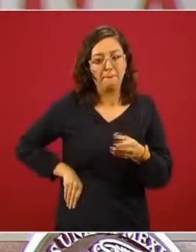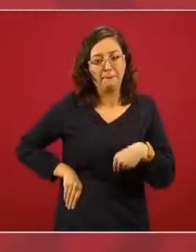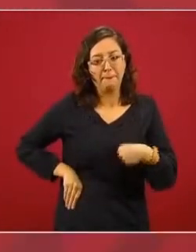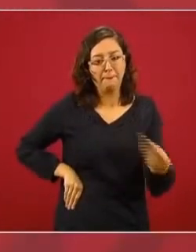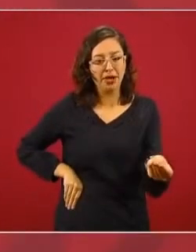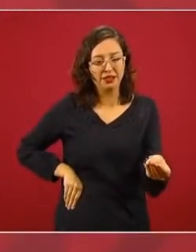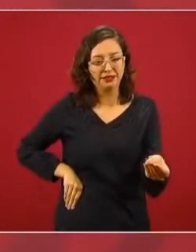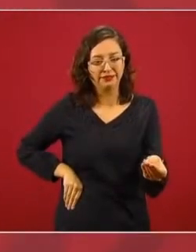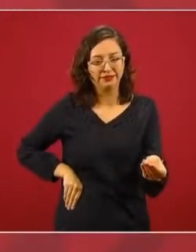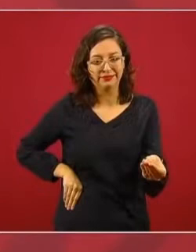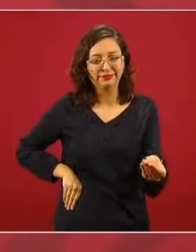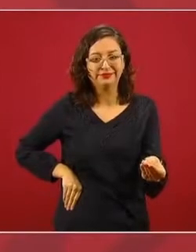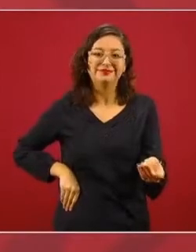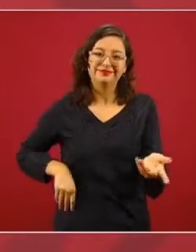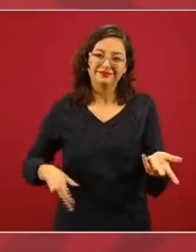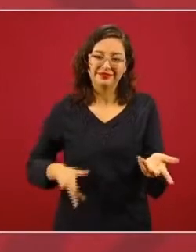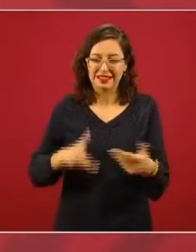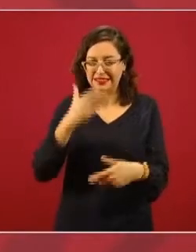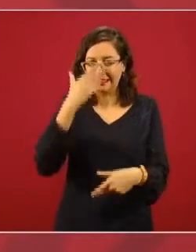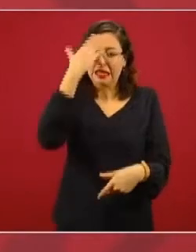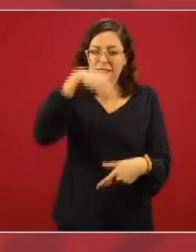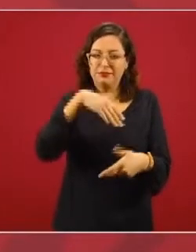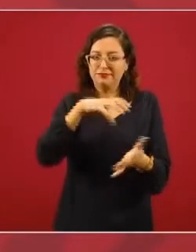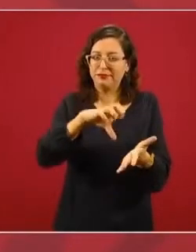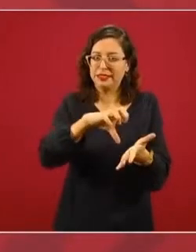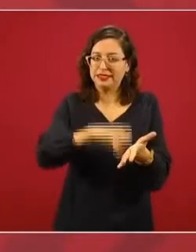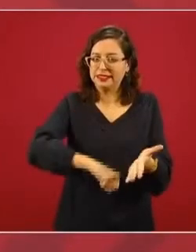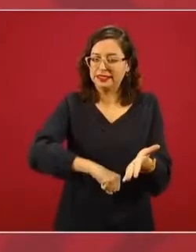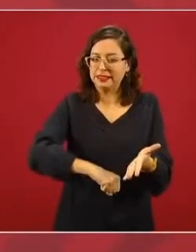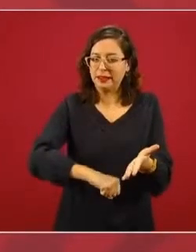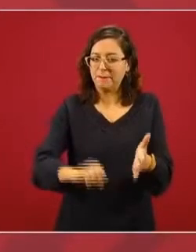del famoso piquete de ojo,